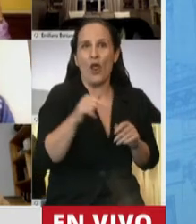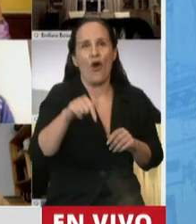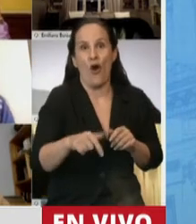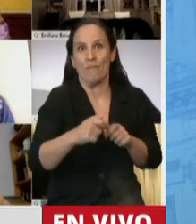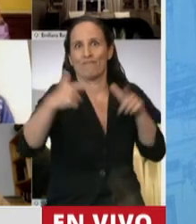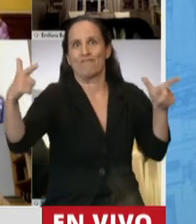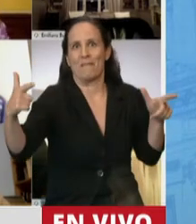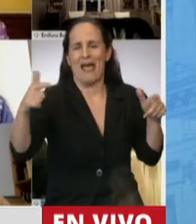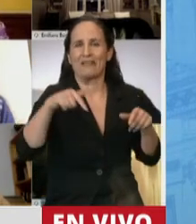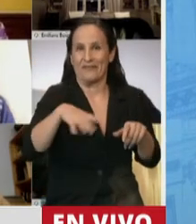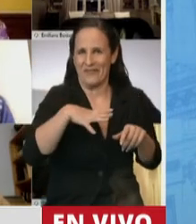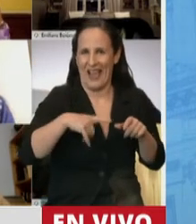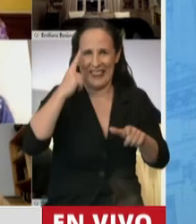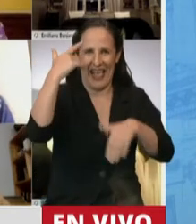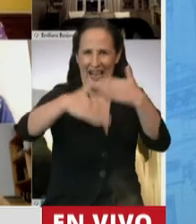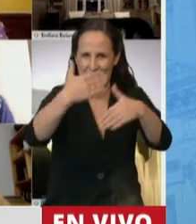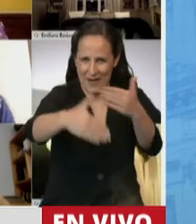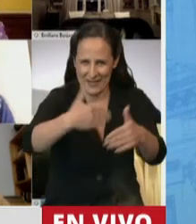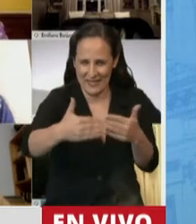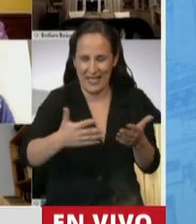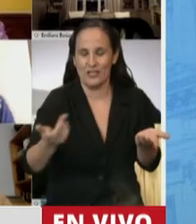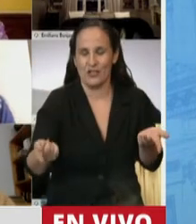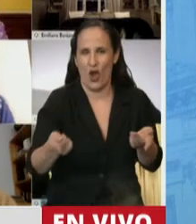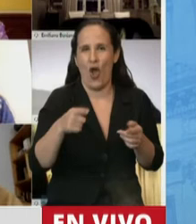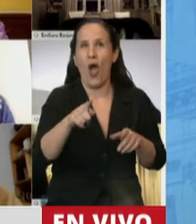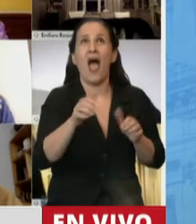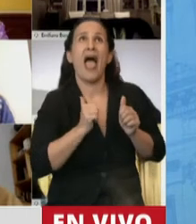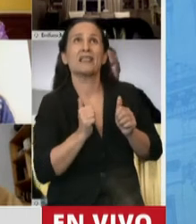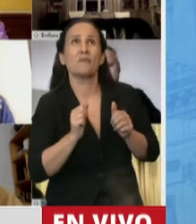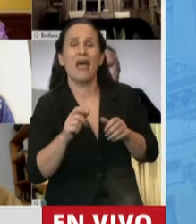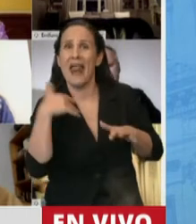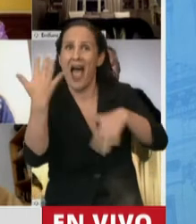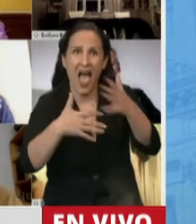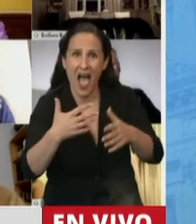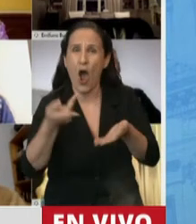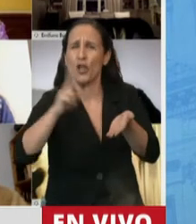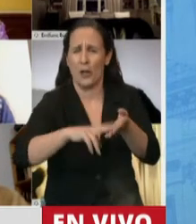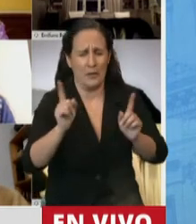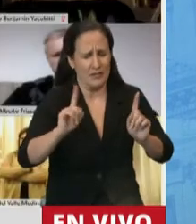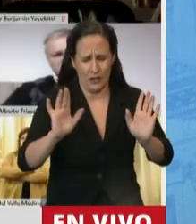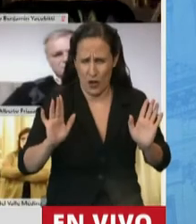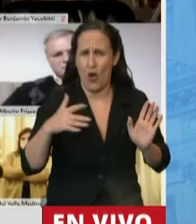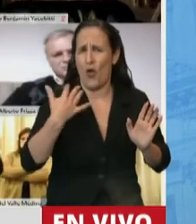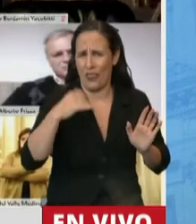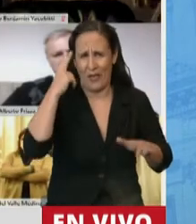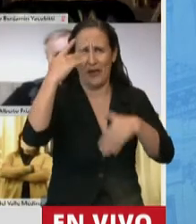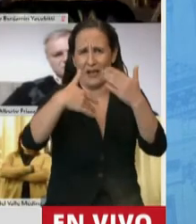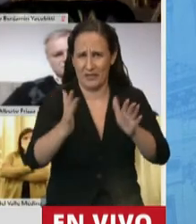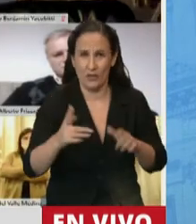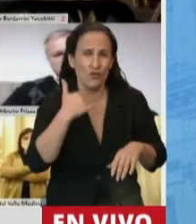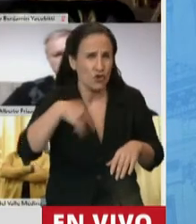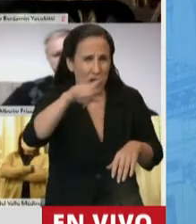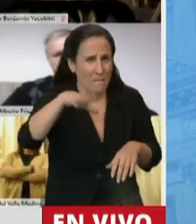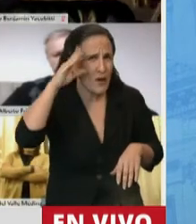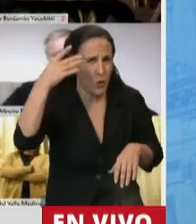tenemos que estar en estas mismas circunstancias ante una nueva crisis, pero sí es cierto que, no sé si se me